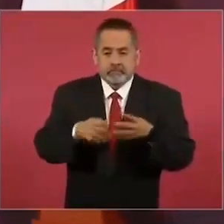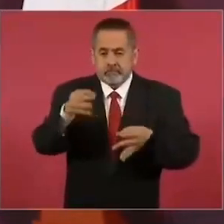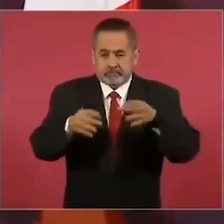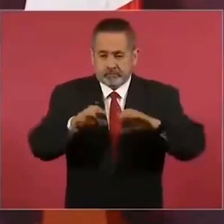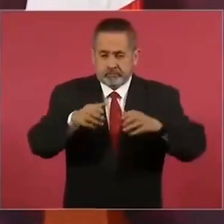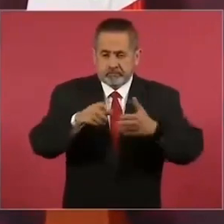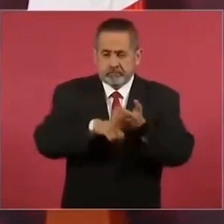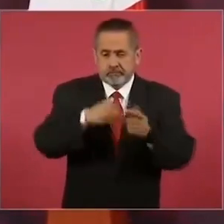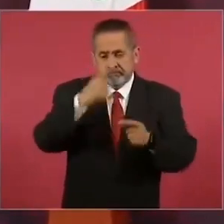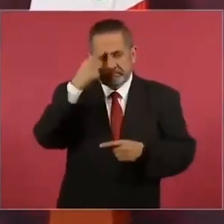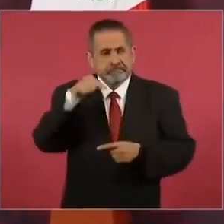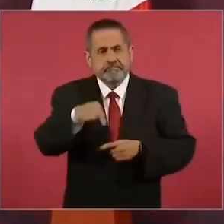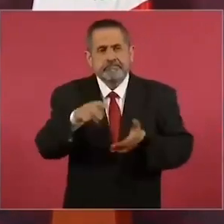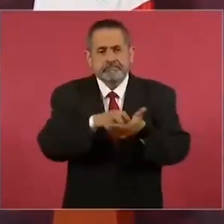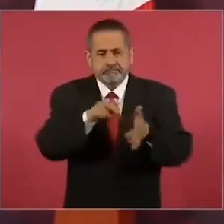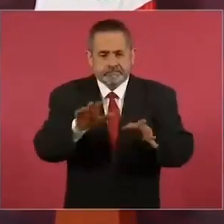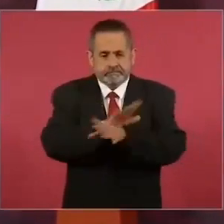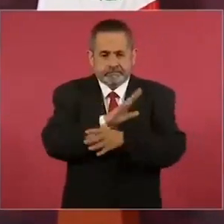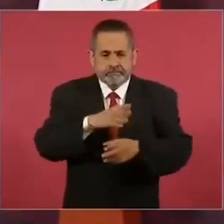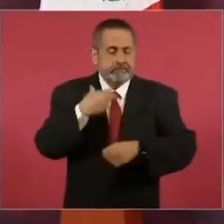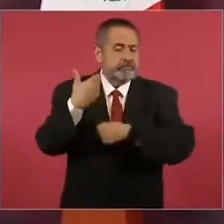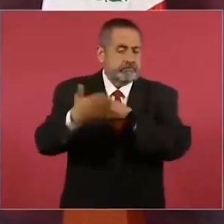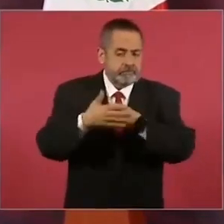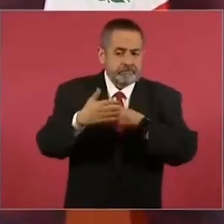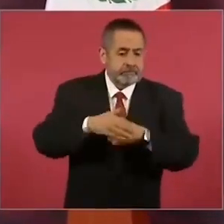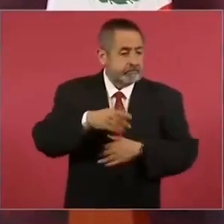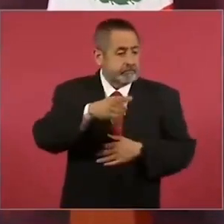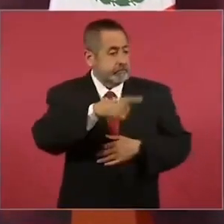se puedan elegir,